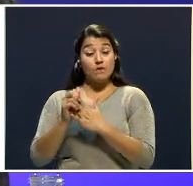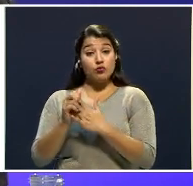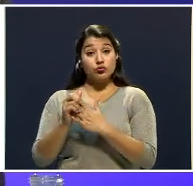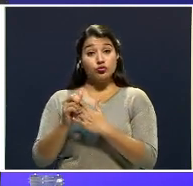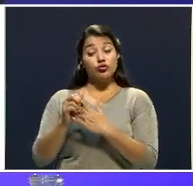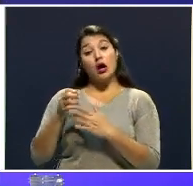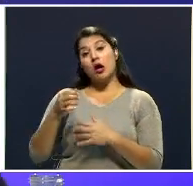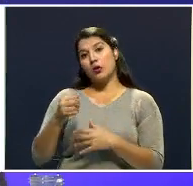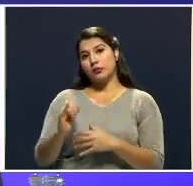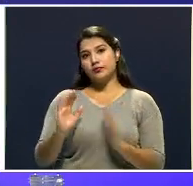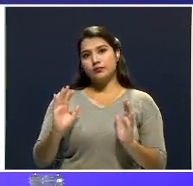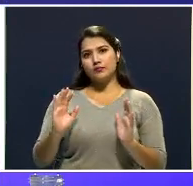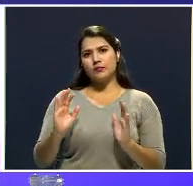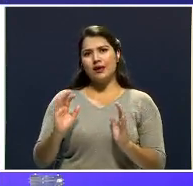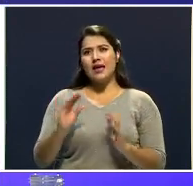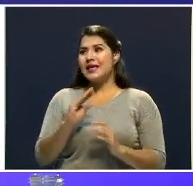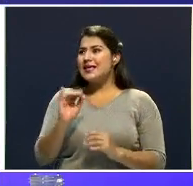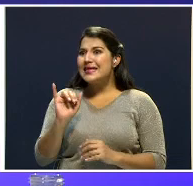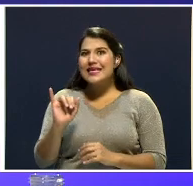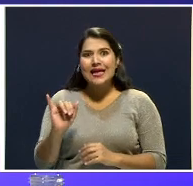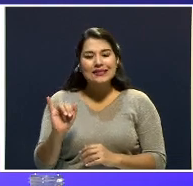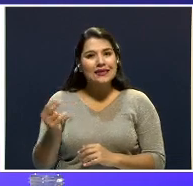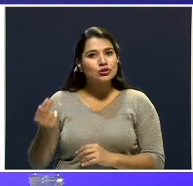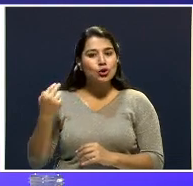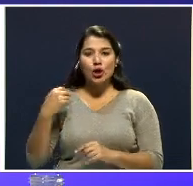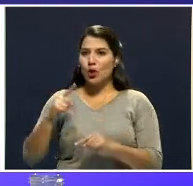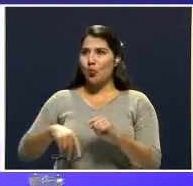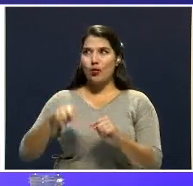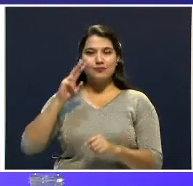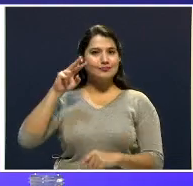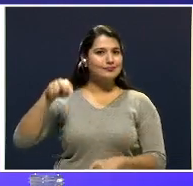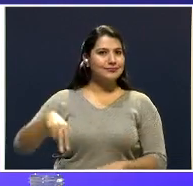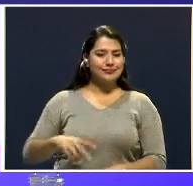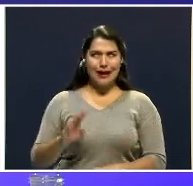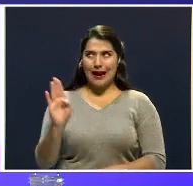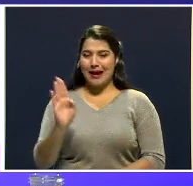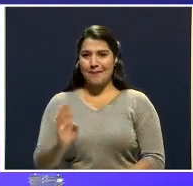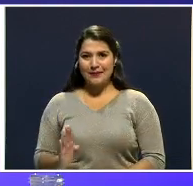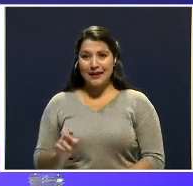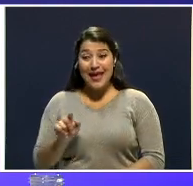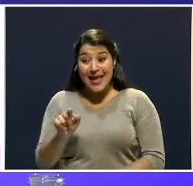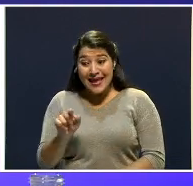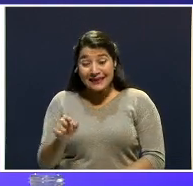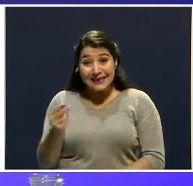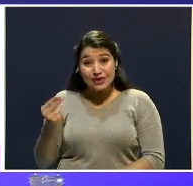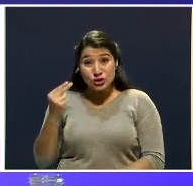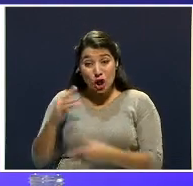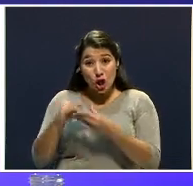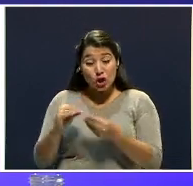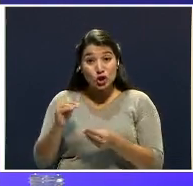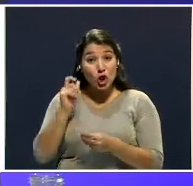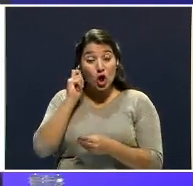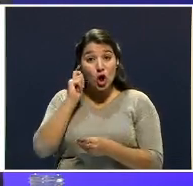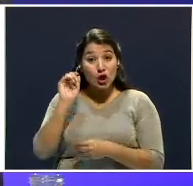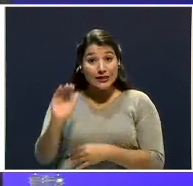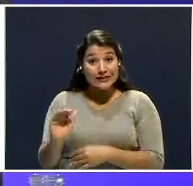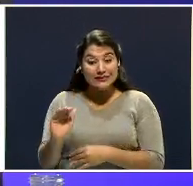esos no se puede pasar, dejar por alto. Ese testimonio se pasó por alto,